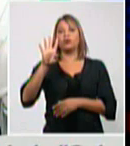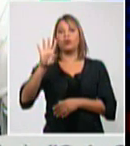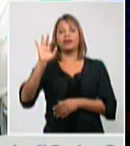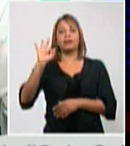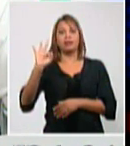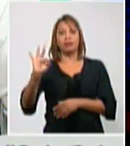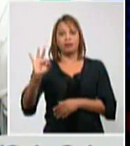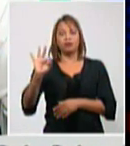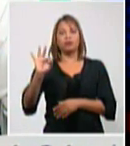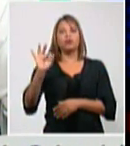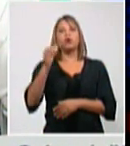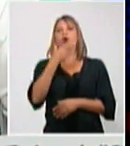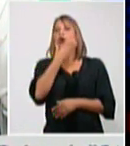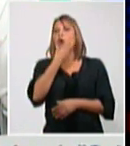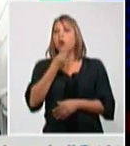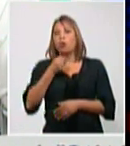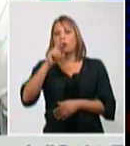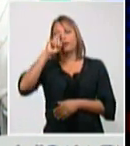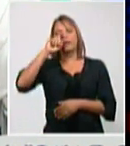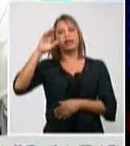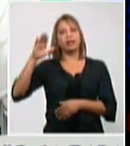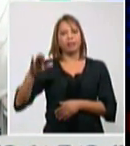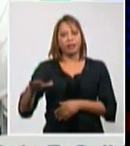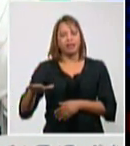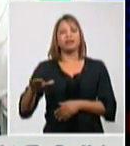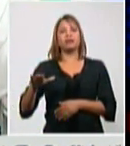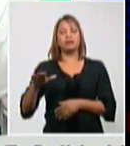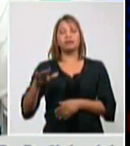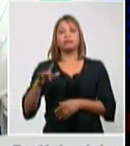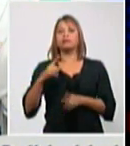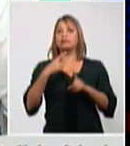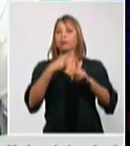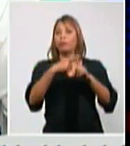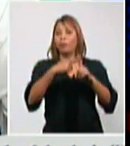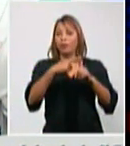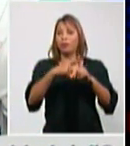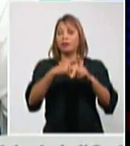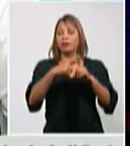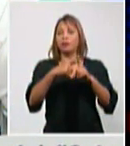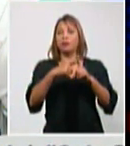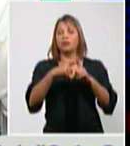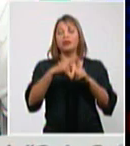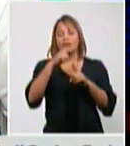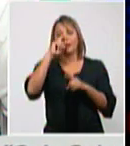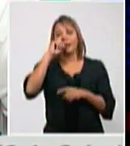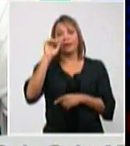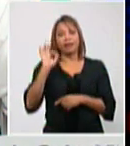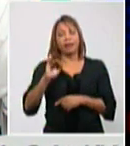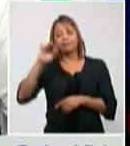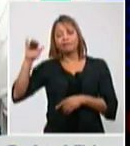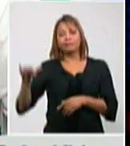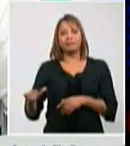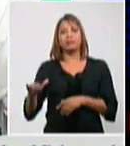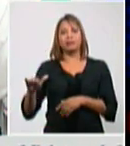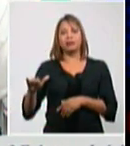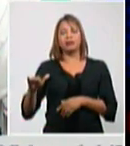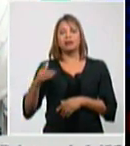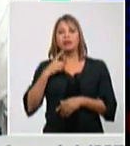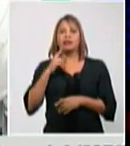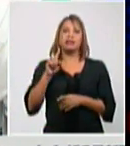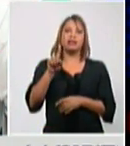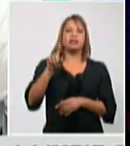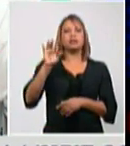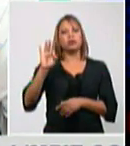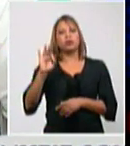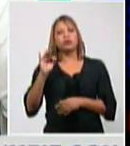jóvenes niños que han sido diagnosticados en la edad pediátrica. Estamos hablando de 18 años